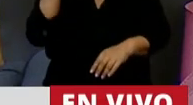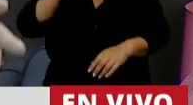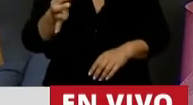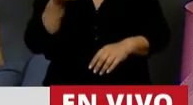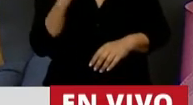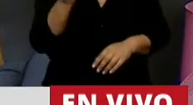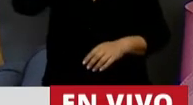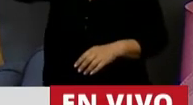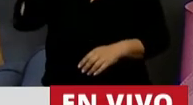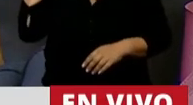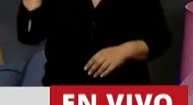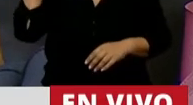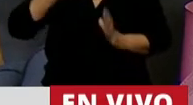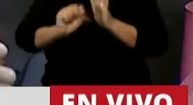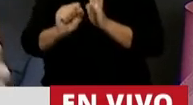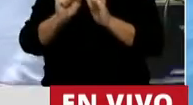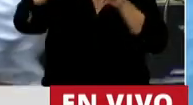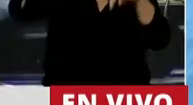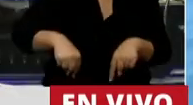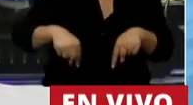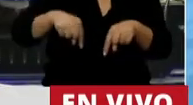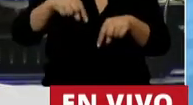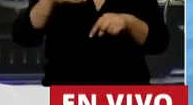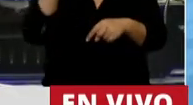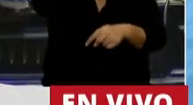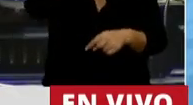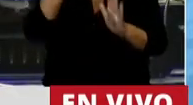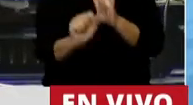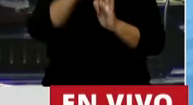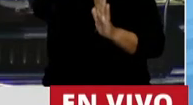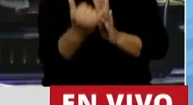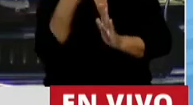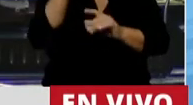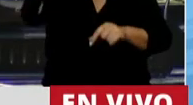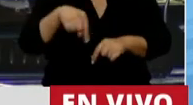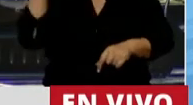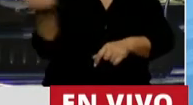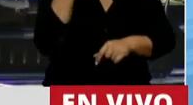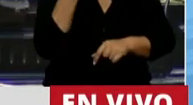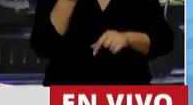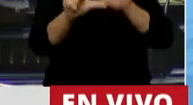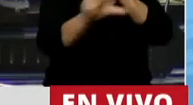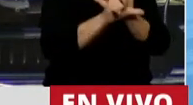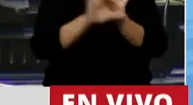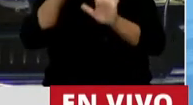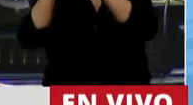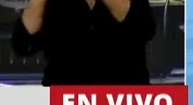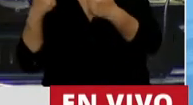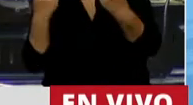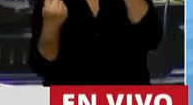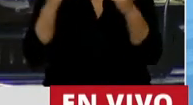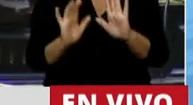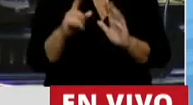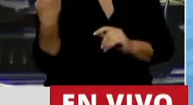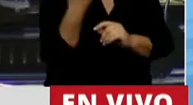existe y va a seguir existiendo. El punto es si es legal o clandestino. En segundo lugar, porque todos acá conocemos de